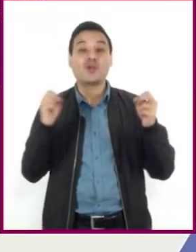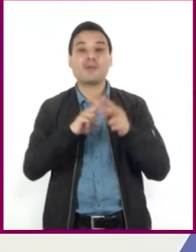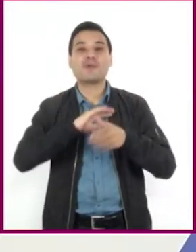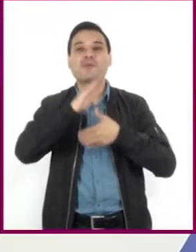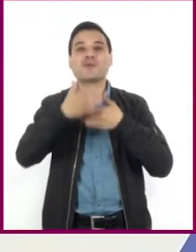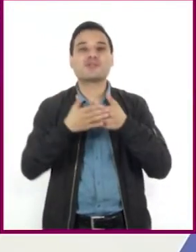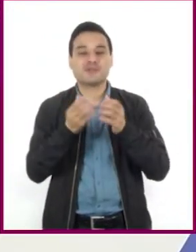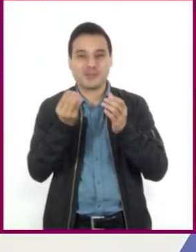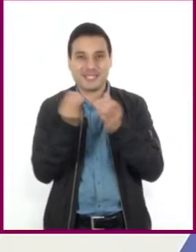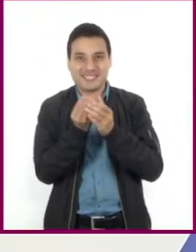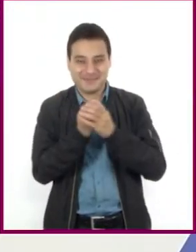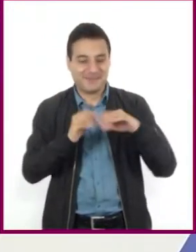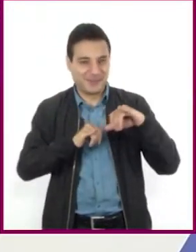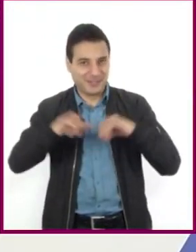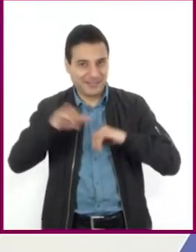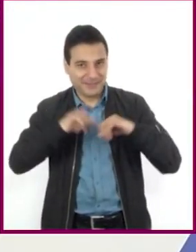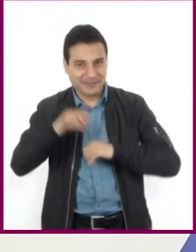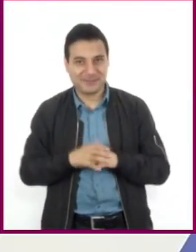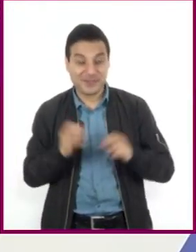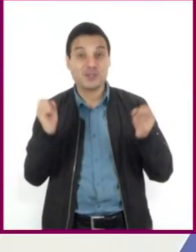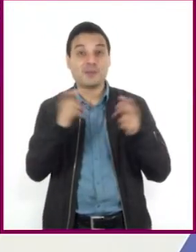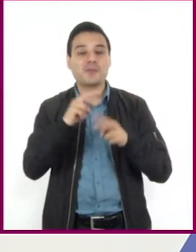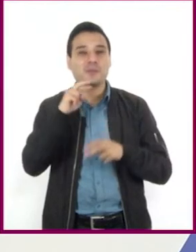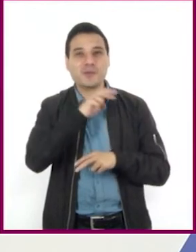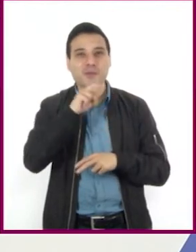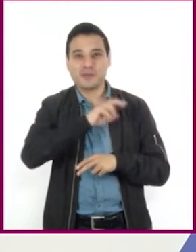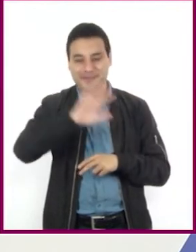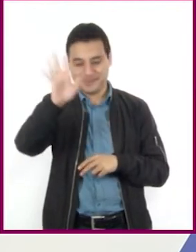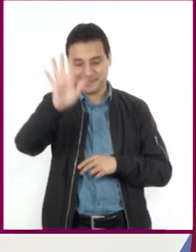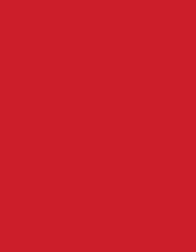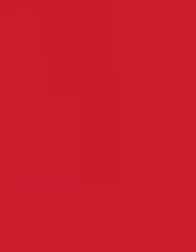próxima sesión de Geografía. ¡Hasta la próxima!